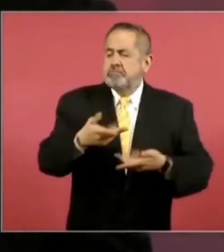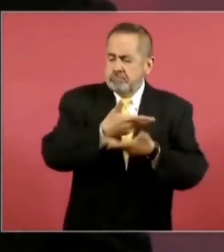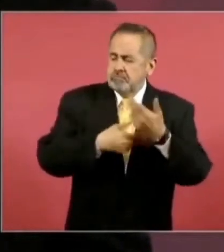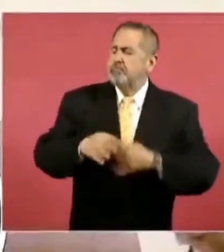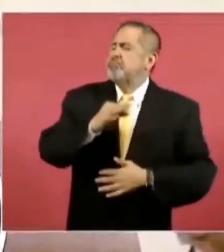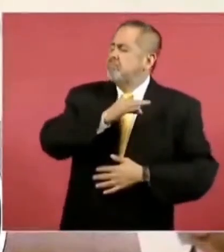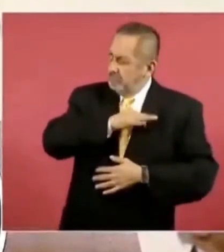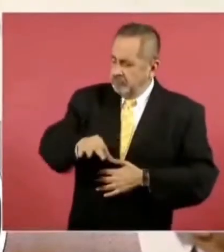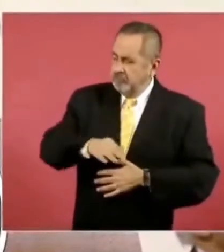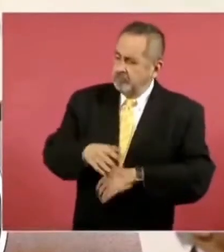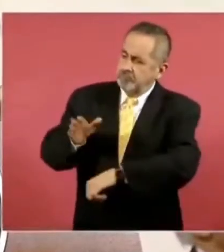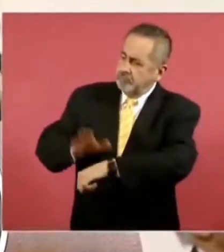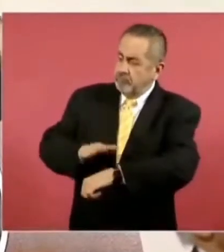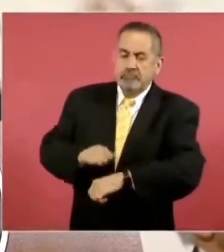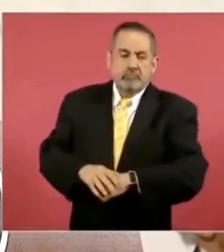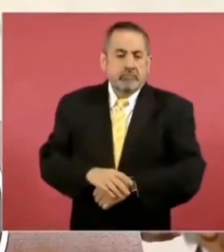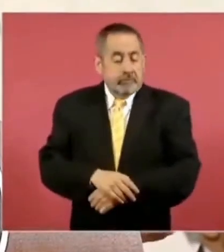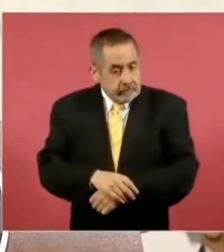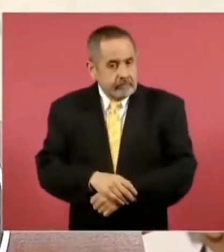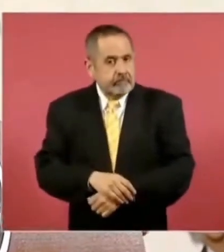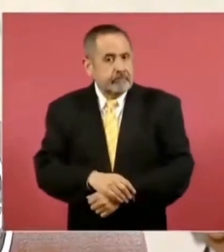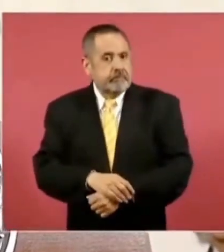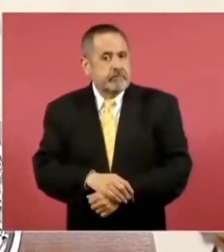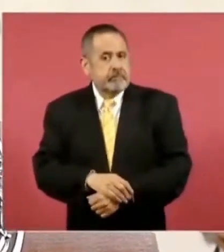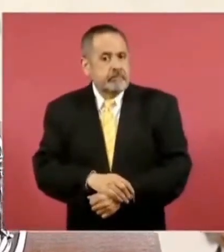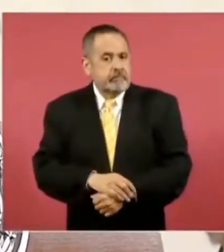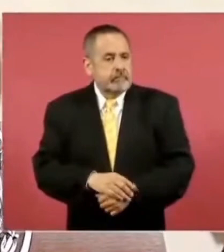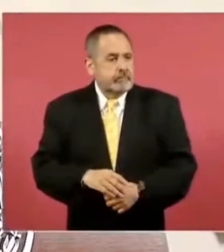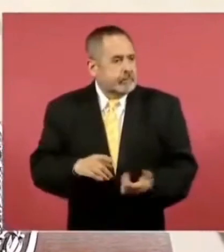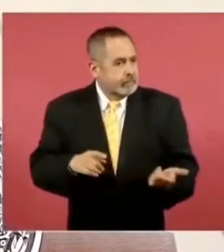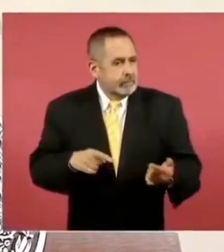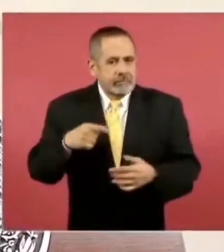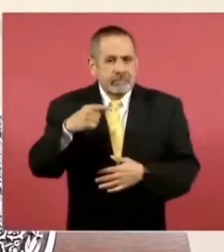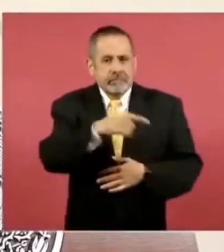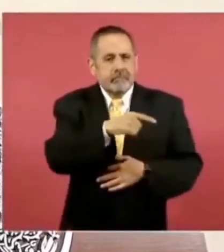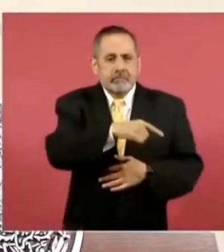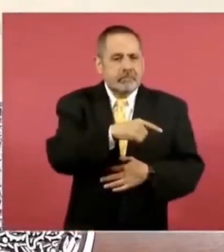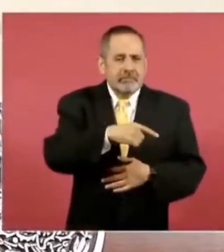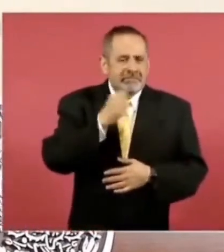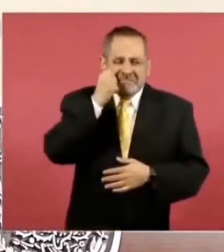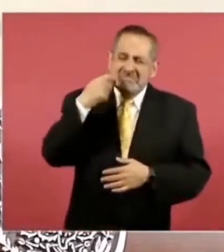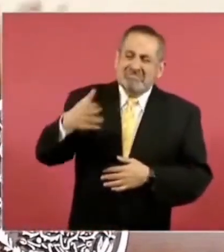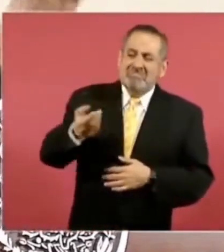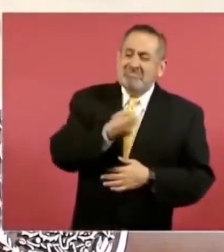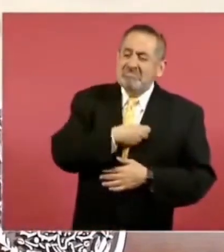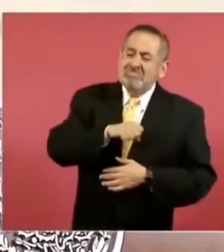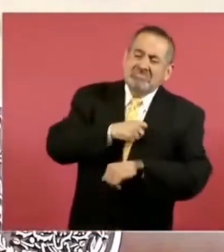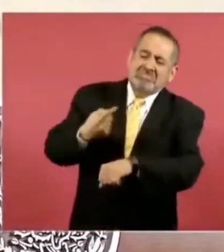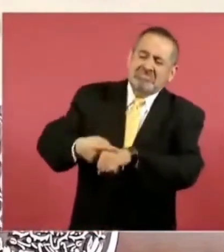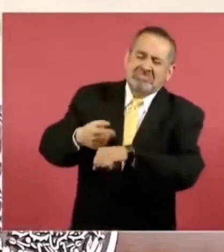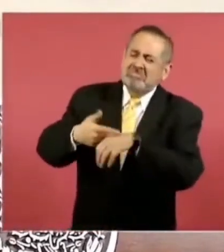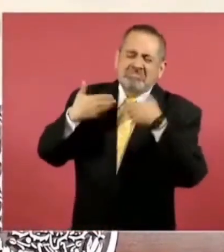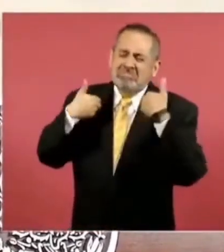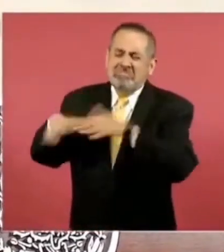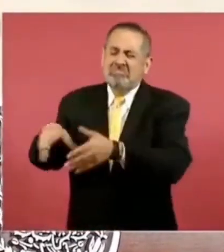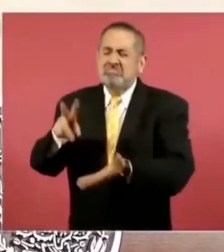pone por encima de la salud lo mercantil.